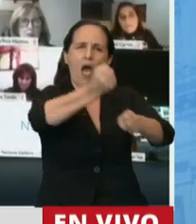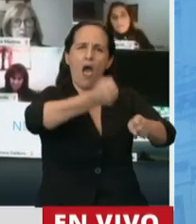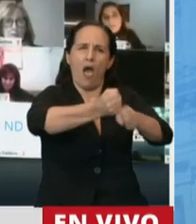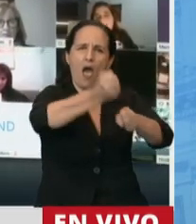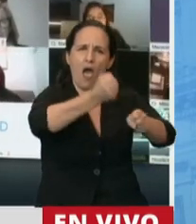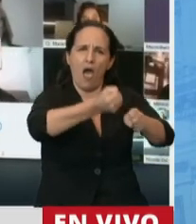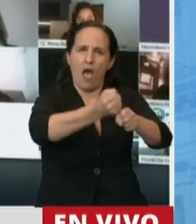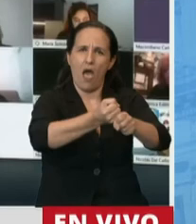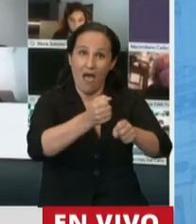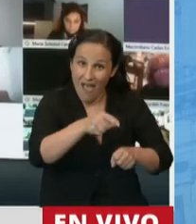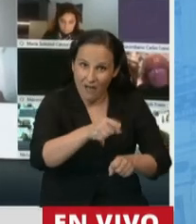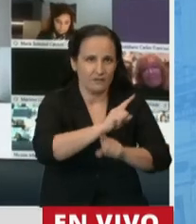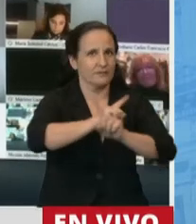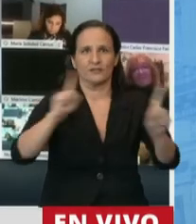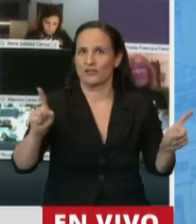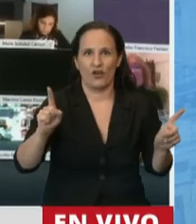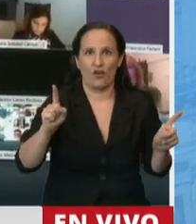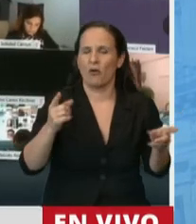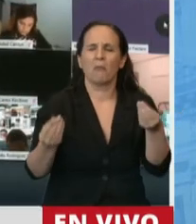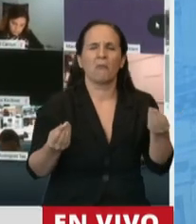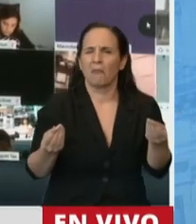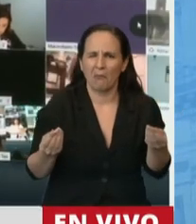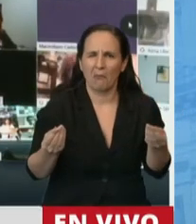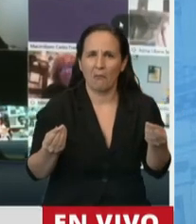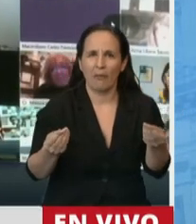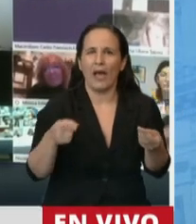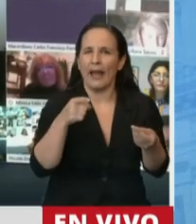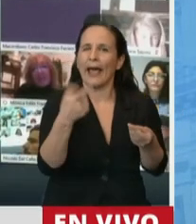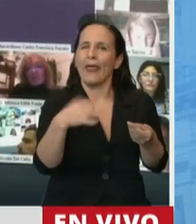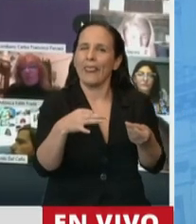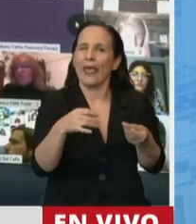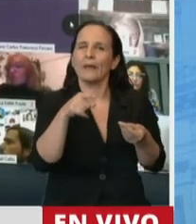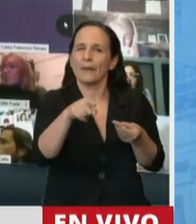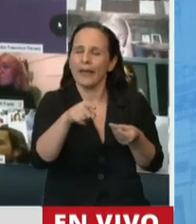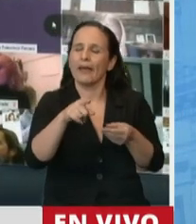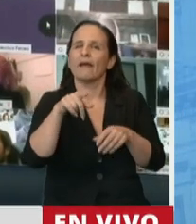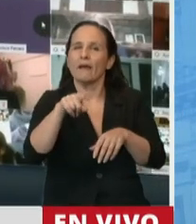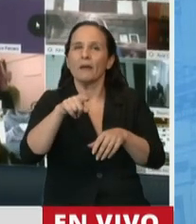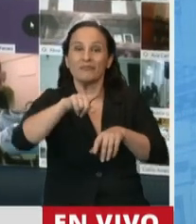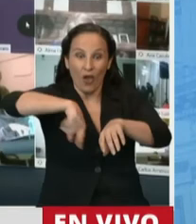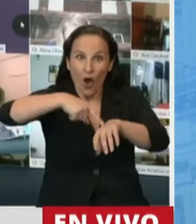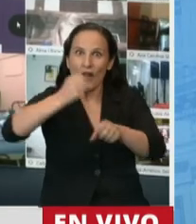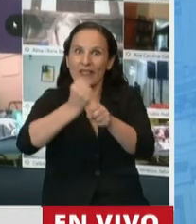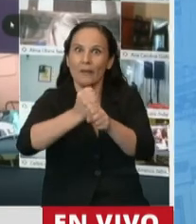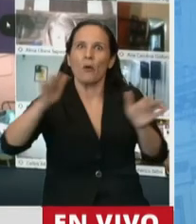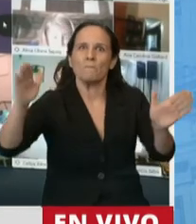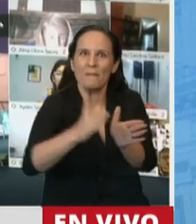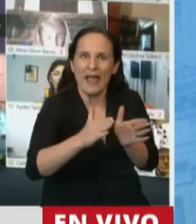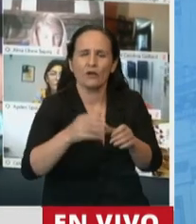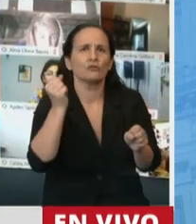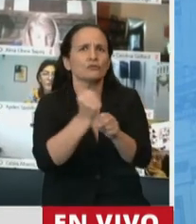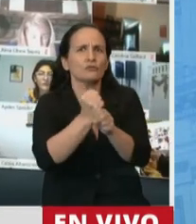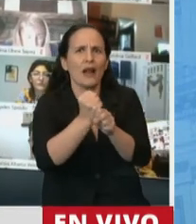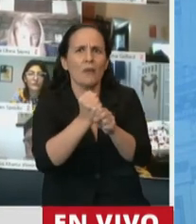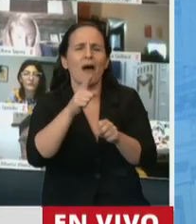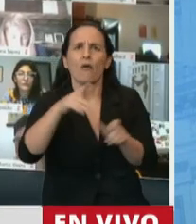justamente tiene que servir y tiene que estar puesto en función de reducir la jornada de trabajo, de alivianar el trabajo